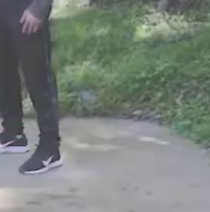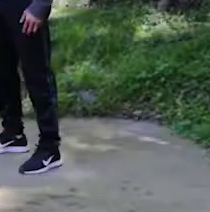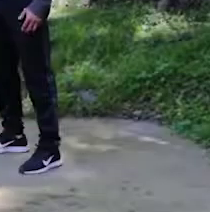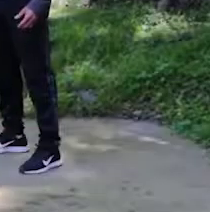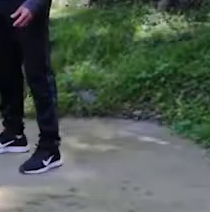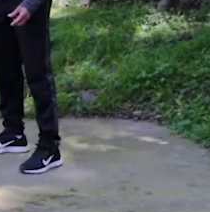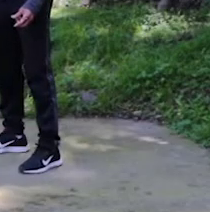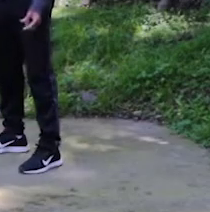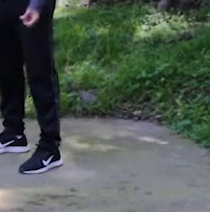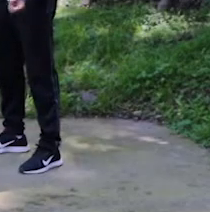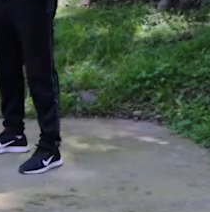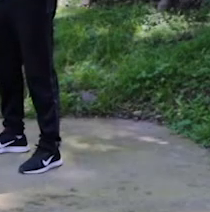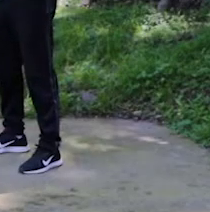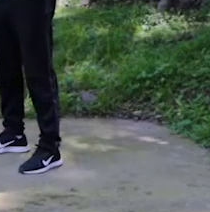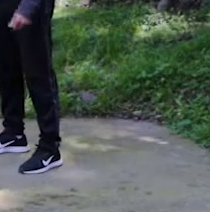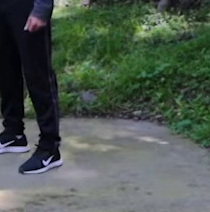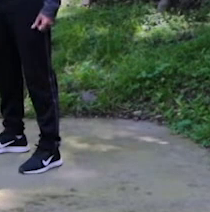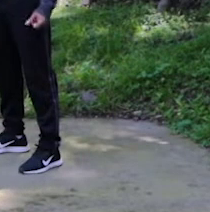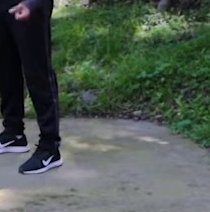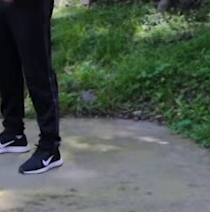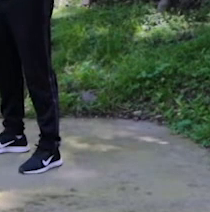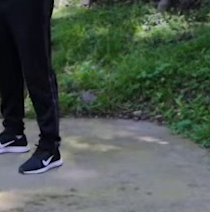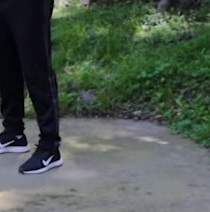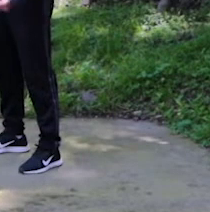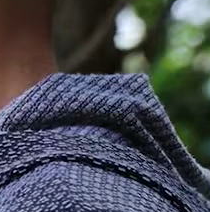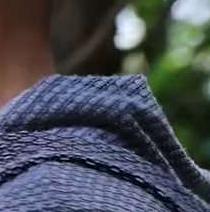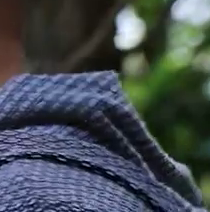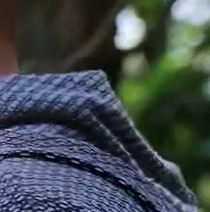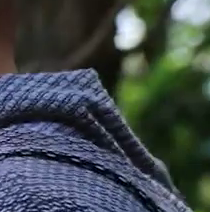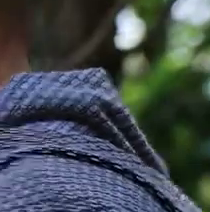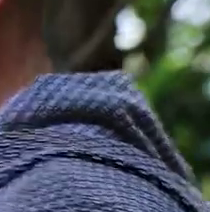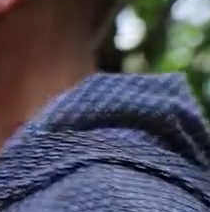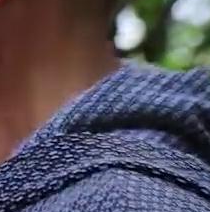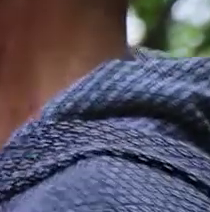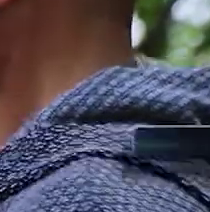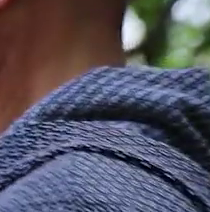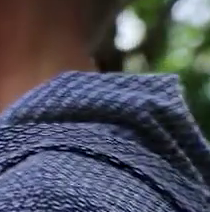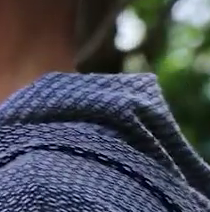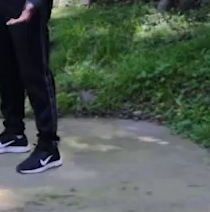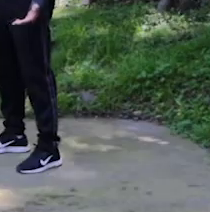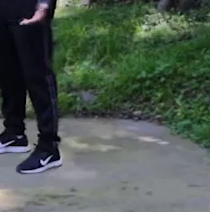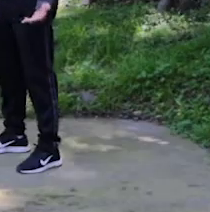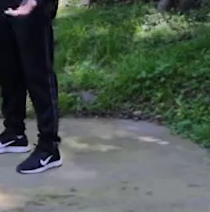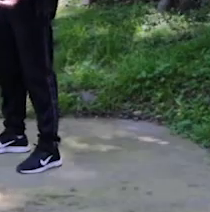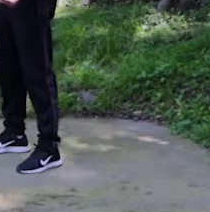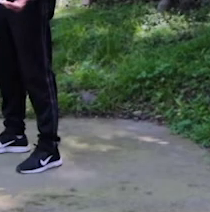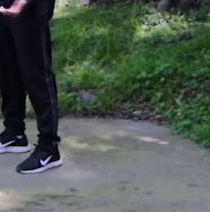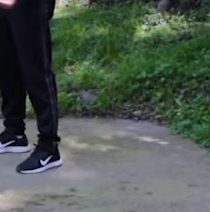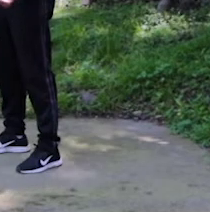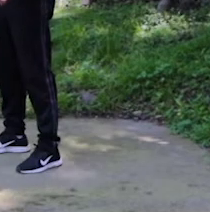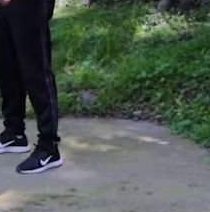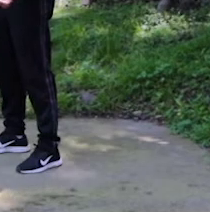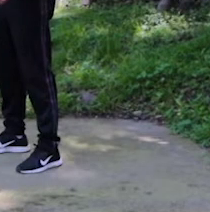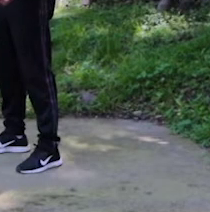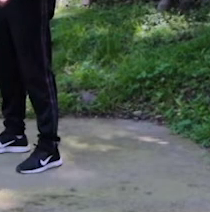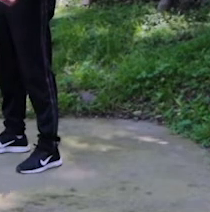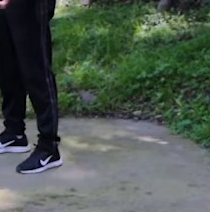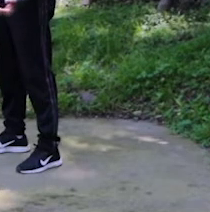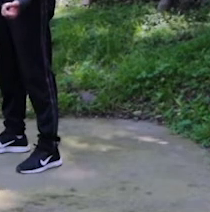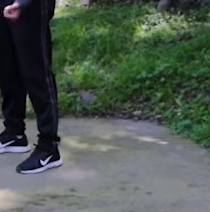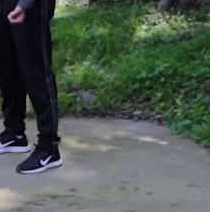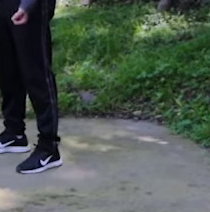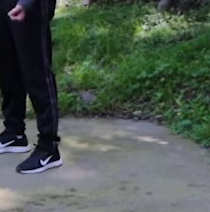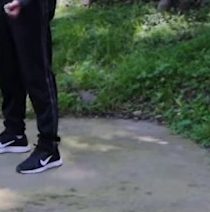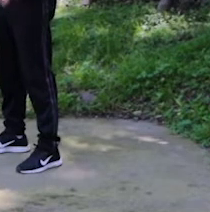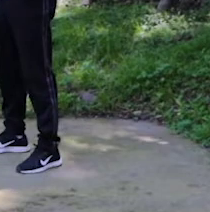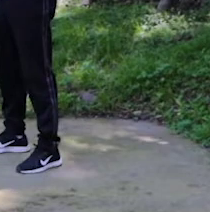Ahora vamos a trabajar el brazo de bíceps. Nos vamos a parar derechos. Vamos a pegar los codos a nuestro